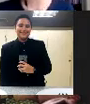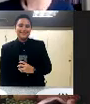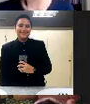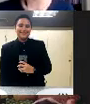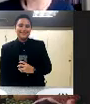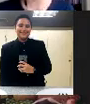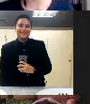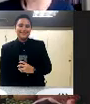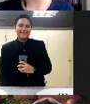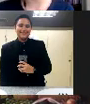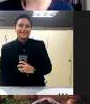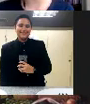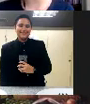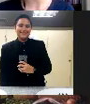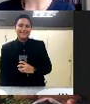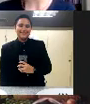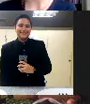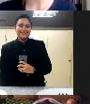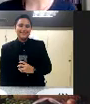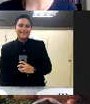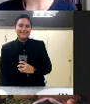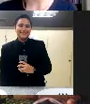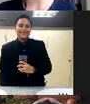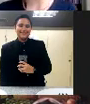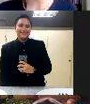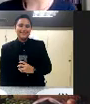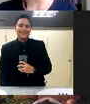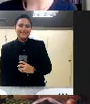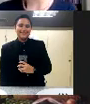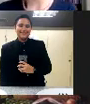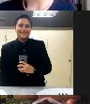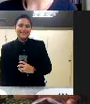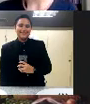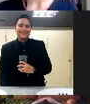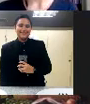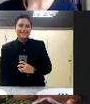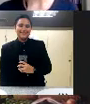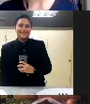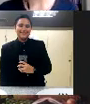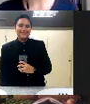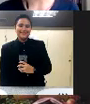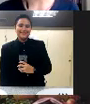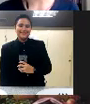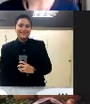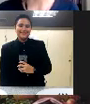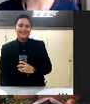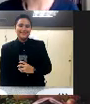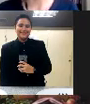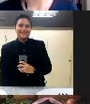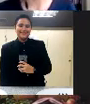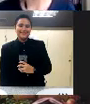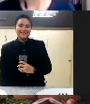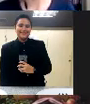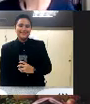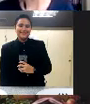emprender te da autonomía y satisfacción al luchar por algo propio. Pero no crean que en esta no hay